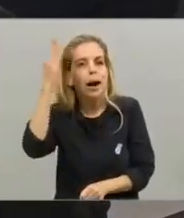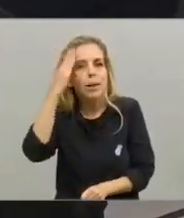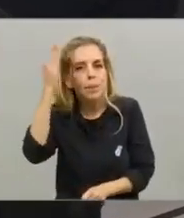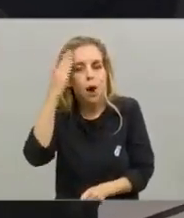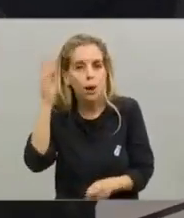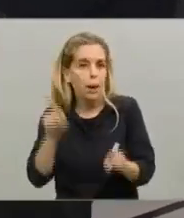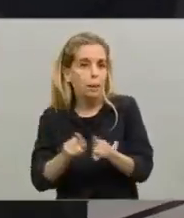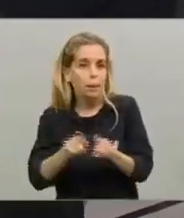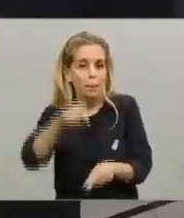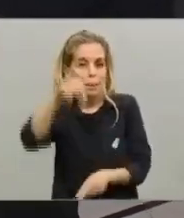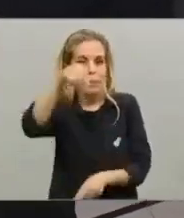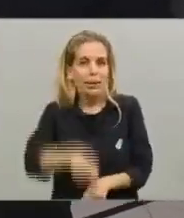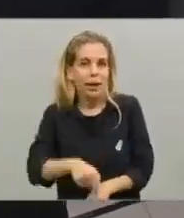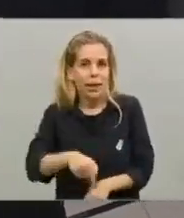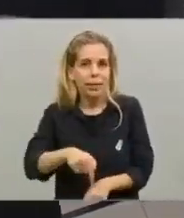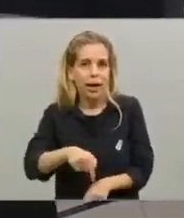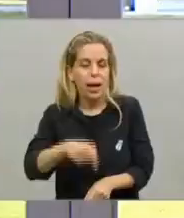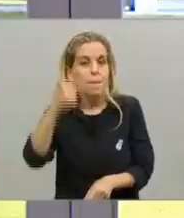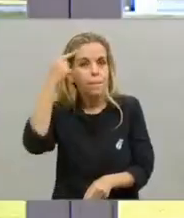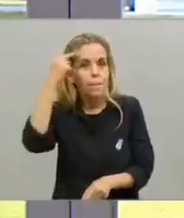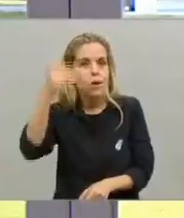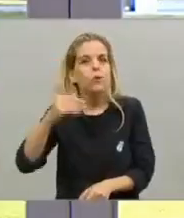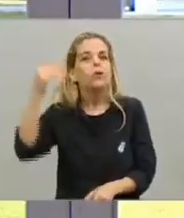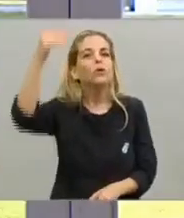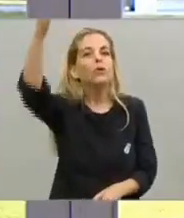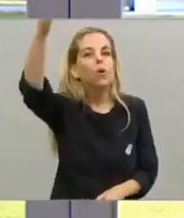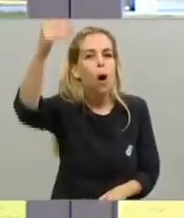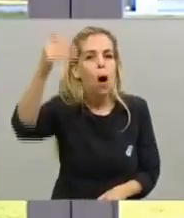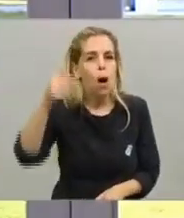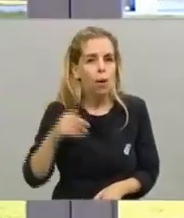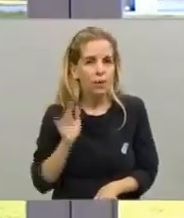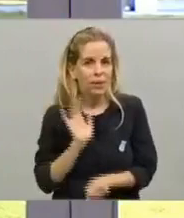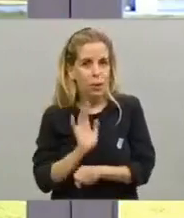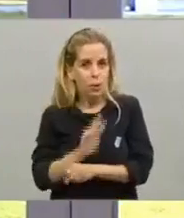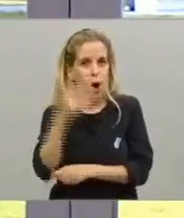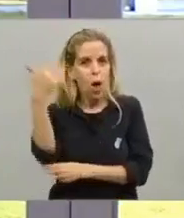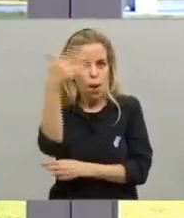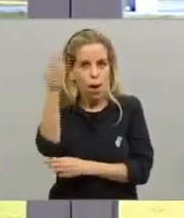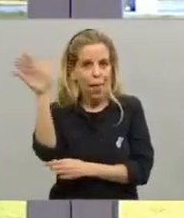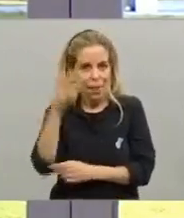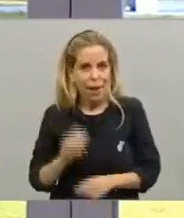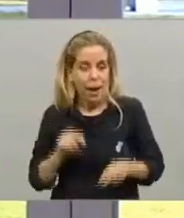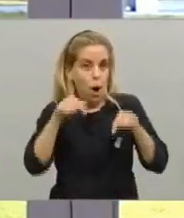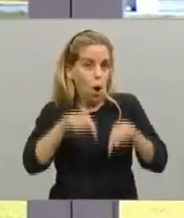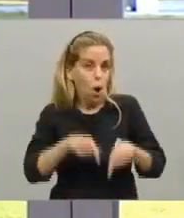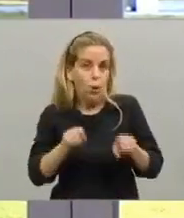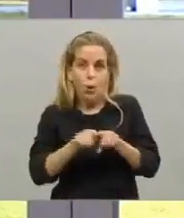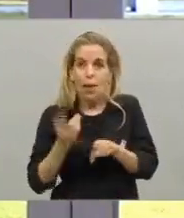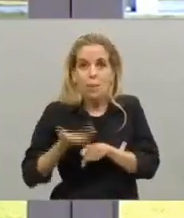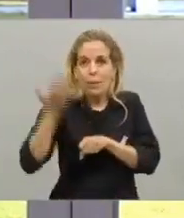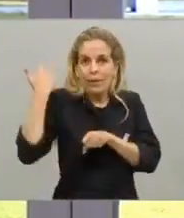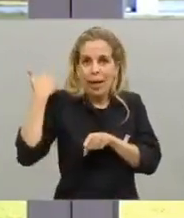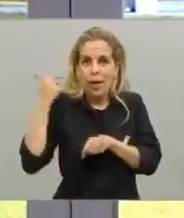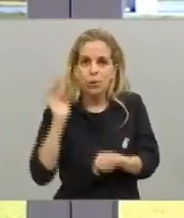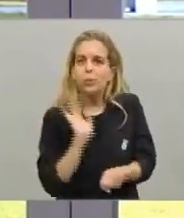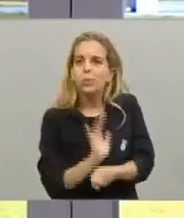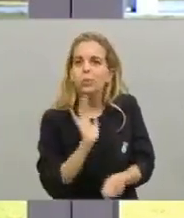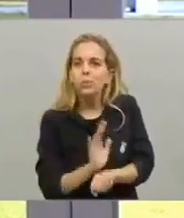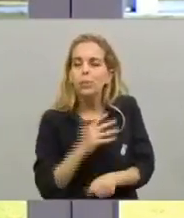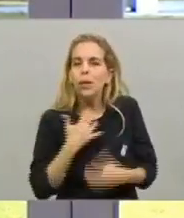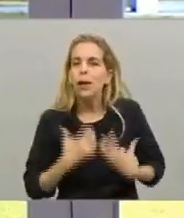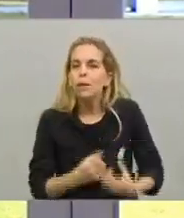presente y nuestro futuro. Hoy como ayer, la bandera es símbolo del esfuerzo